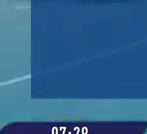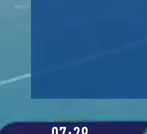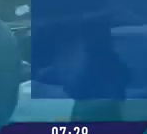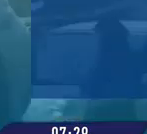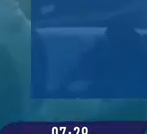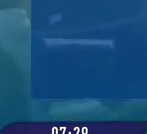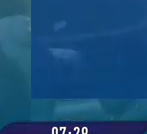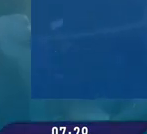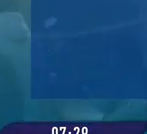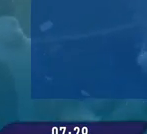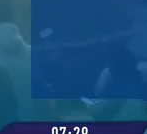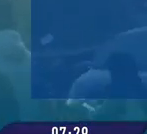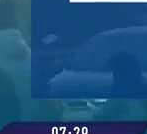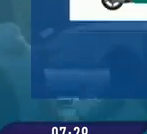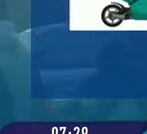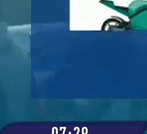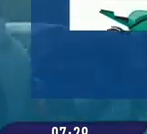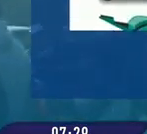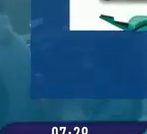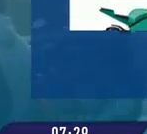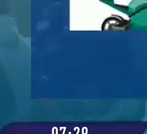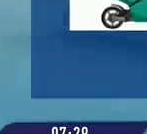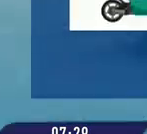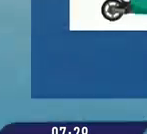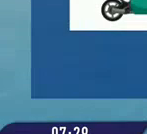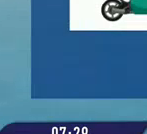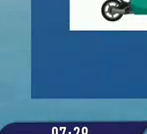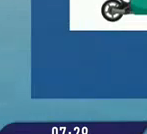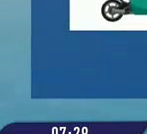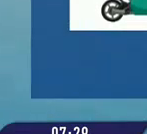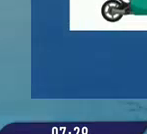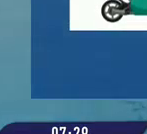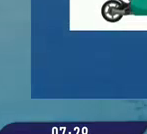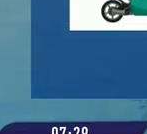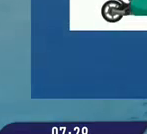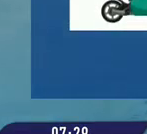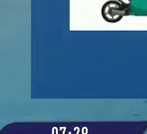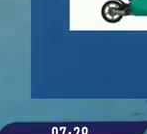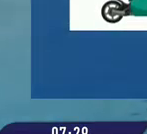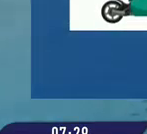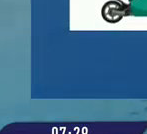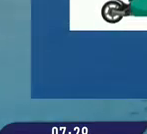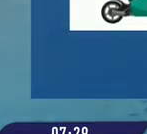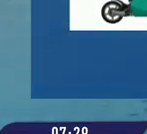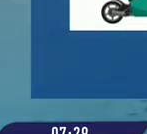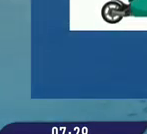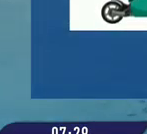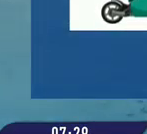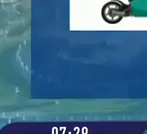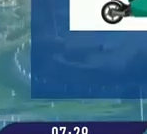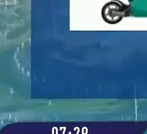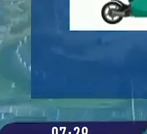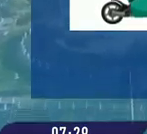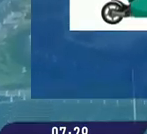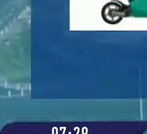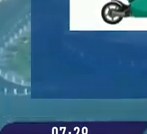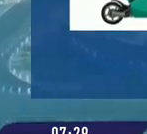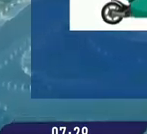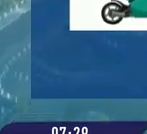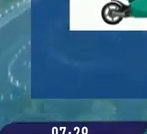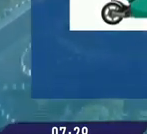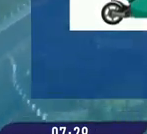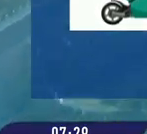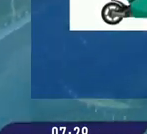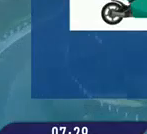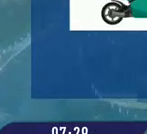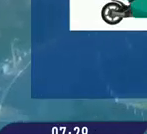Recuerde que Quito tiene normativa de circulación con pico y placa. Este día jueves no circulan placas de siete y ocho en autos y